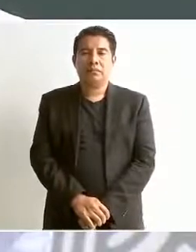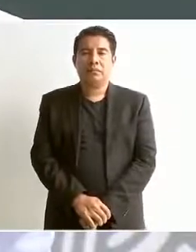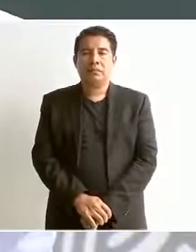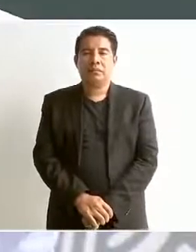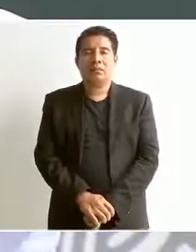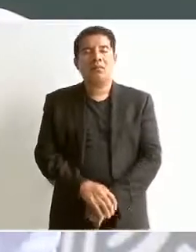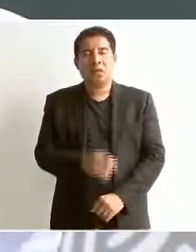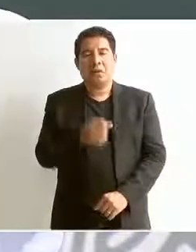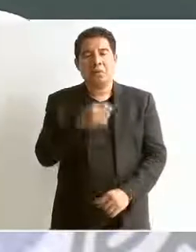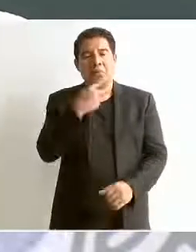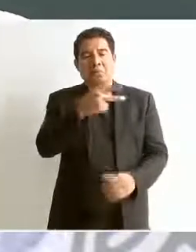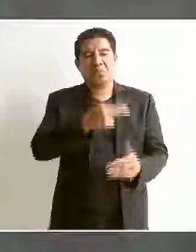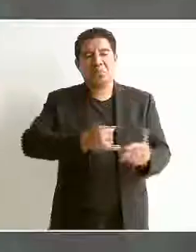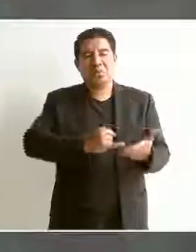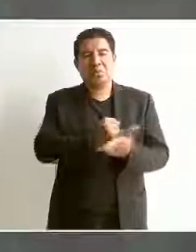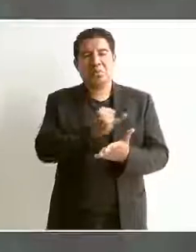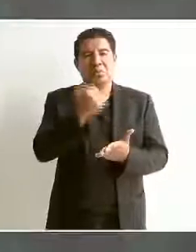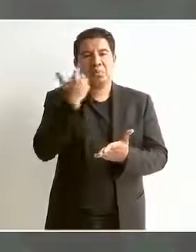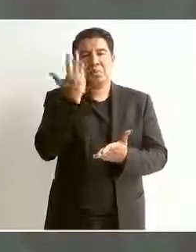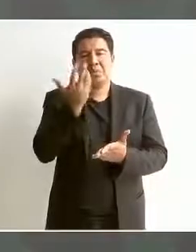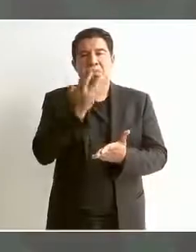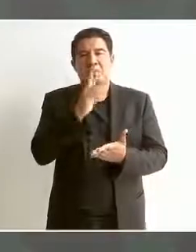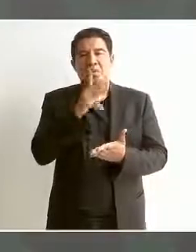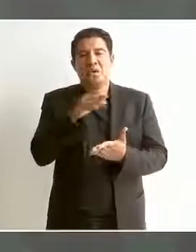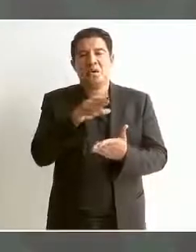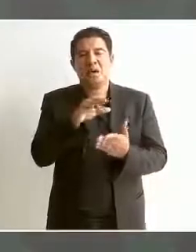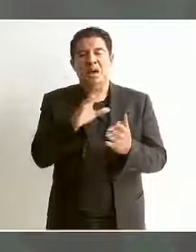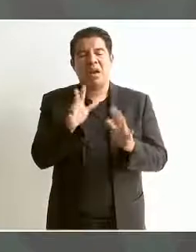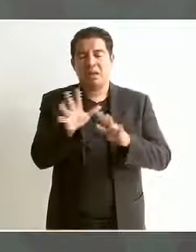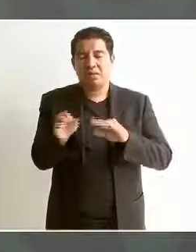por comportarse